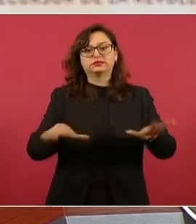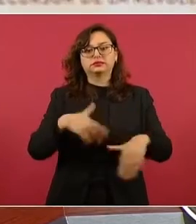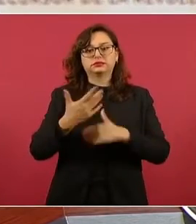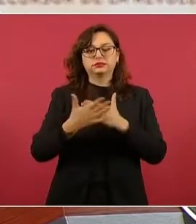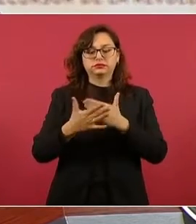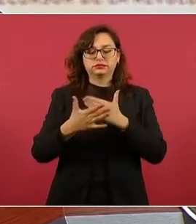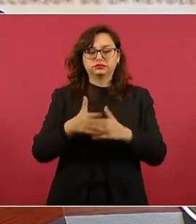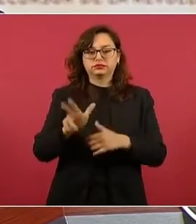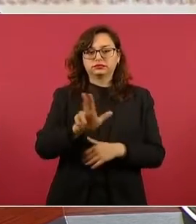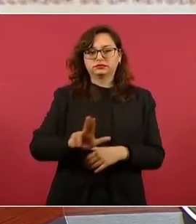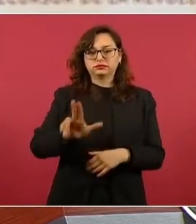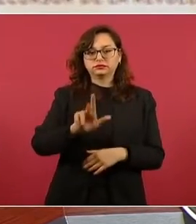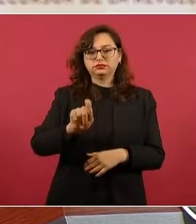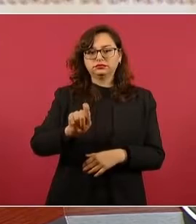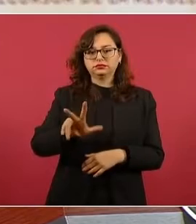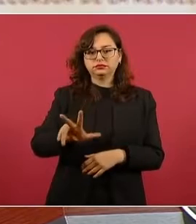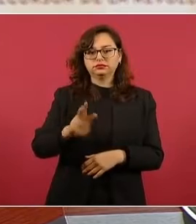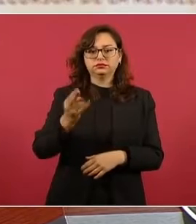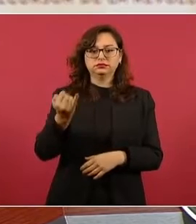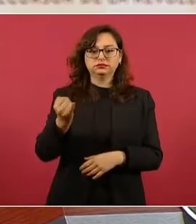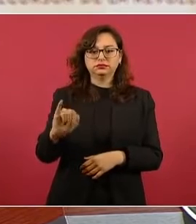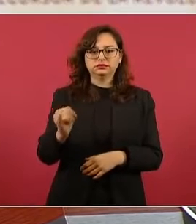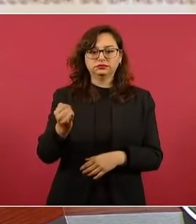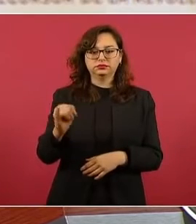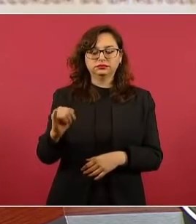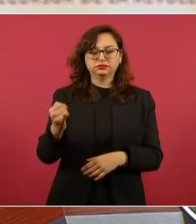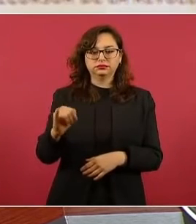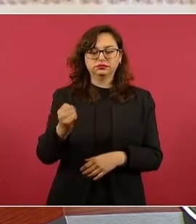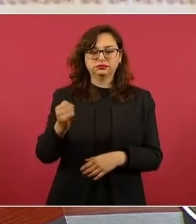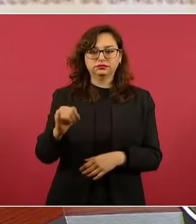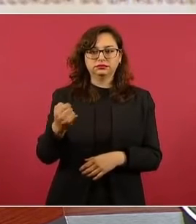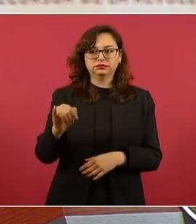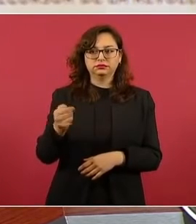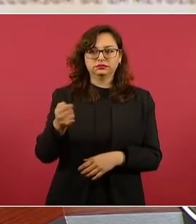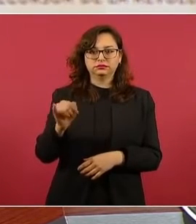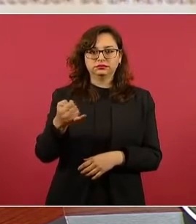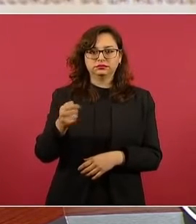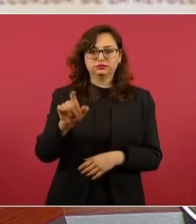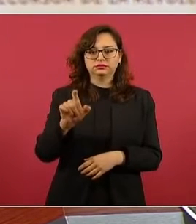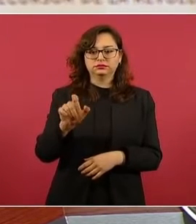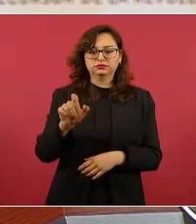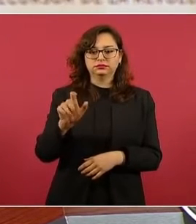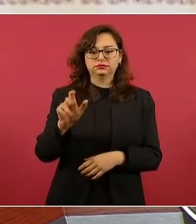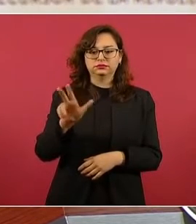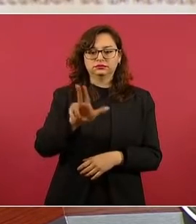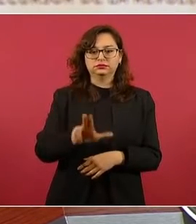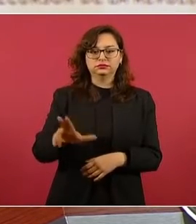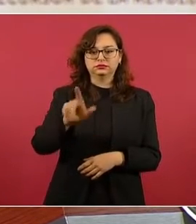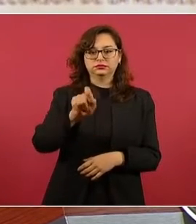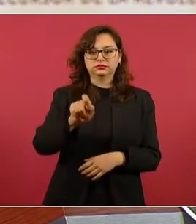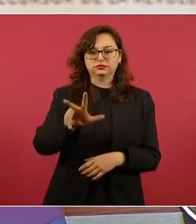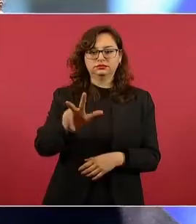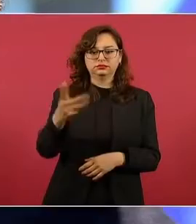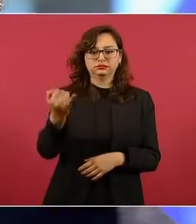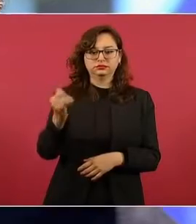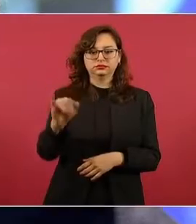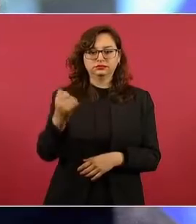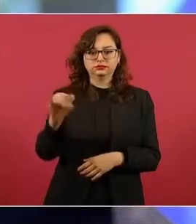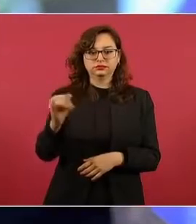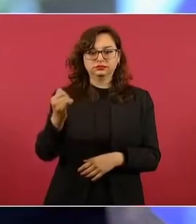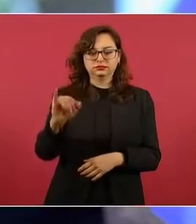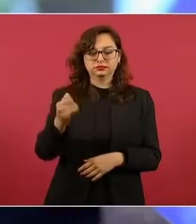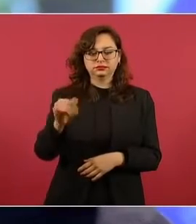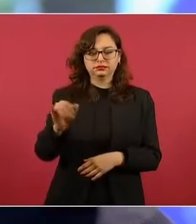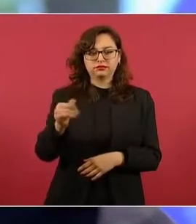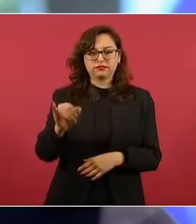martes 28 de junio, martes 28 de junio. Y son